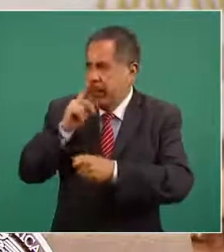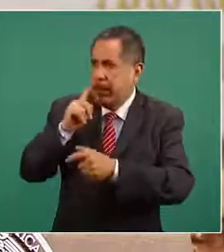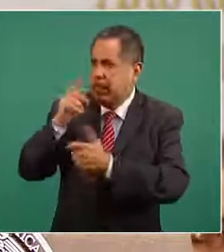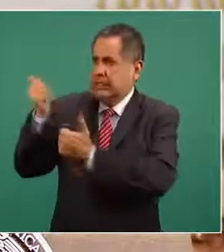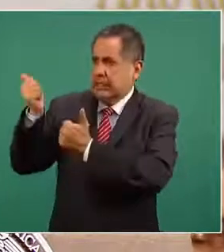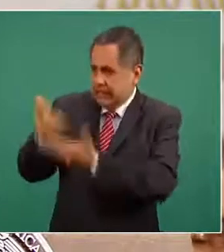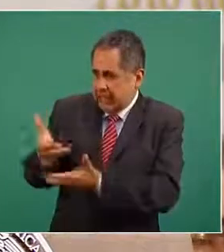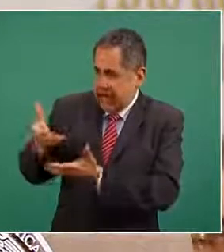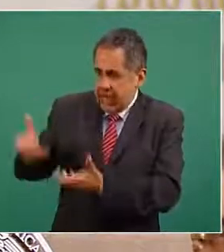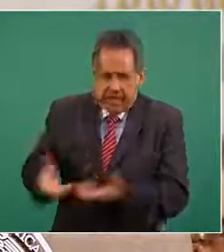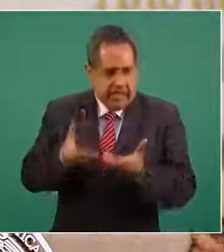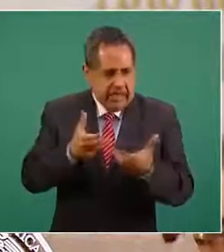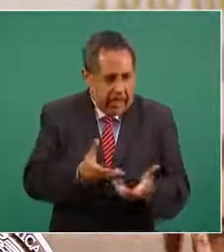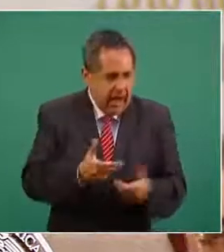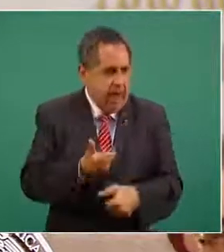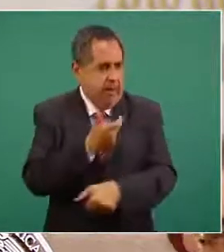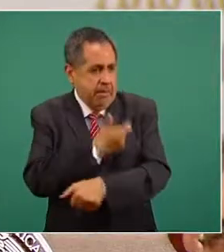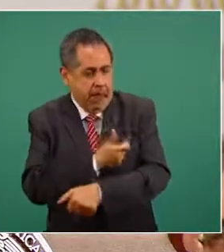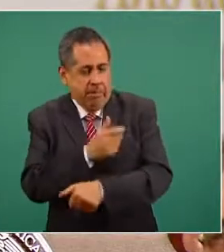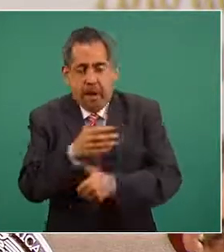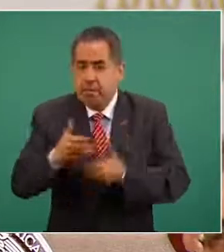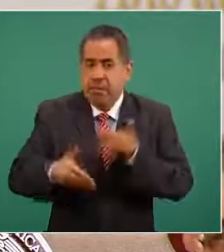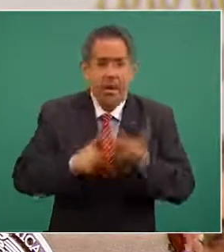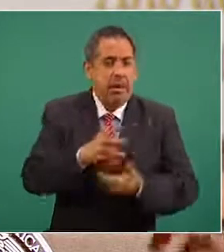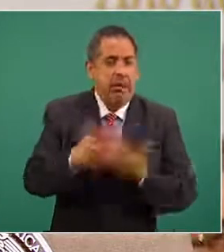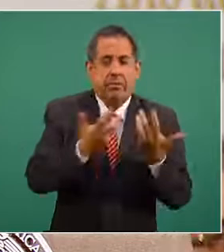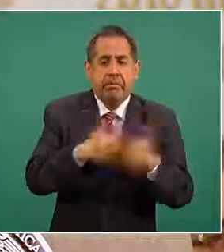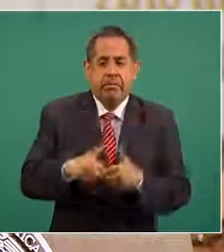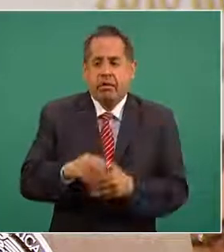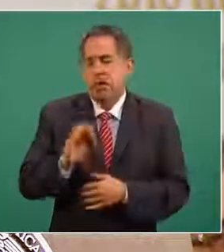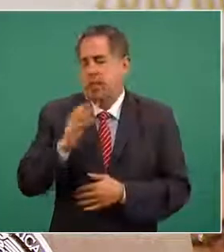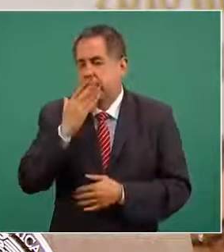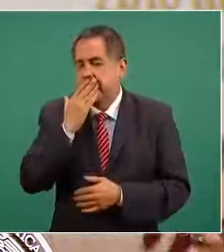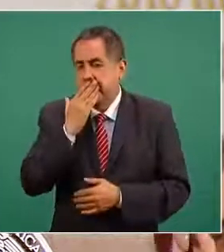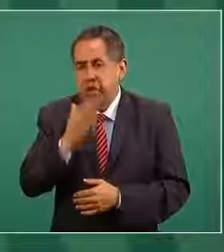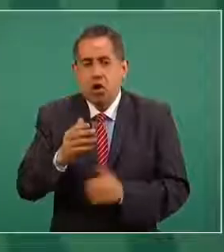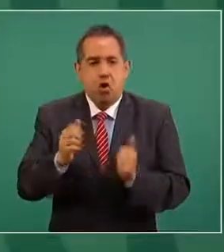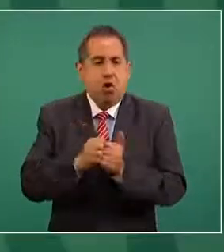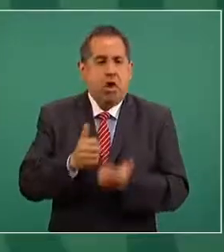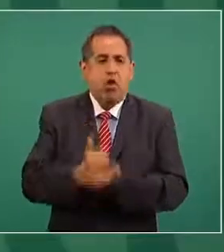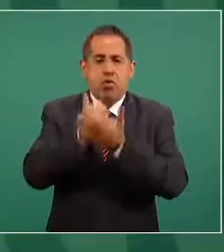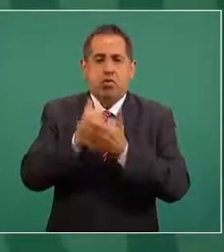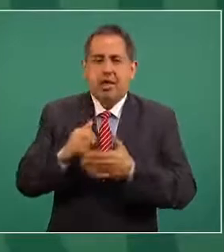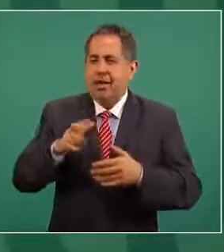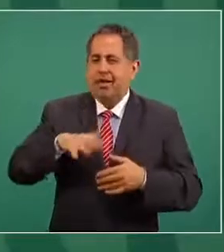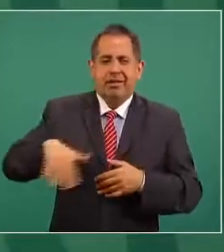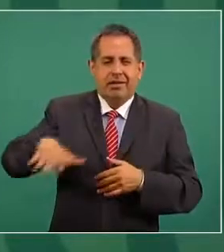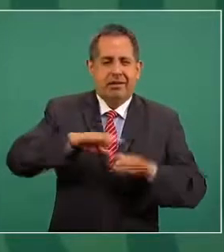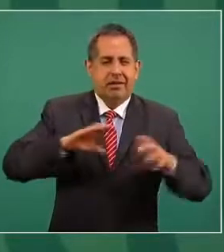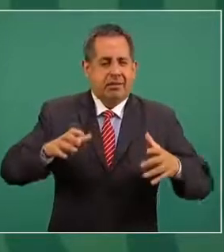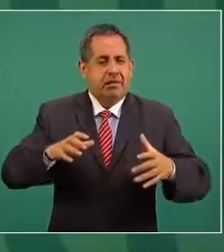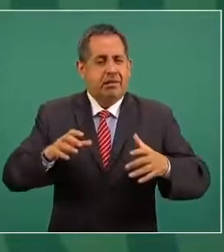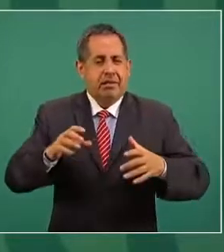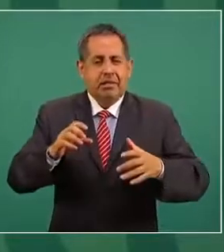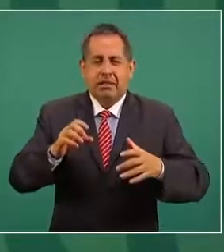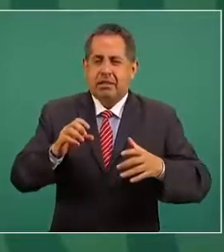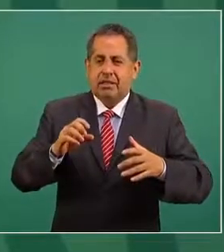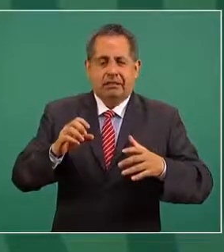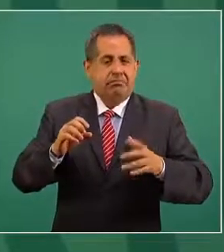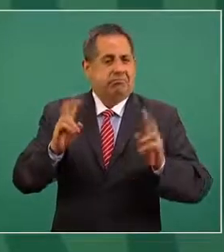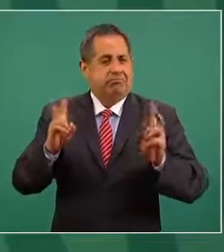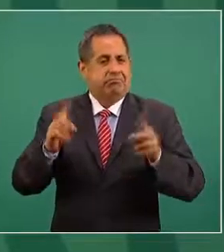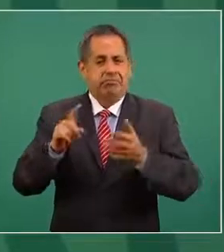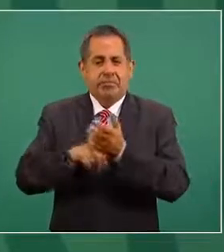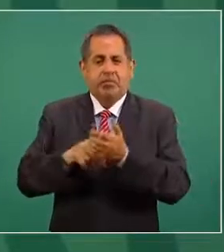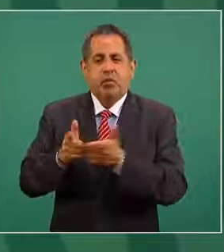y aplicación con la participación de toda esta red del sistema de bienestar y